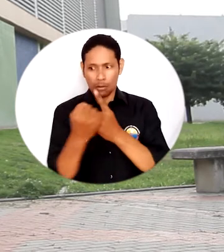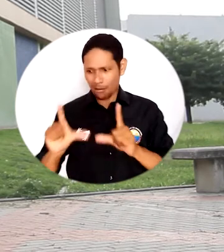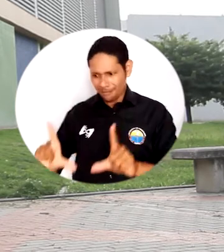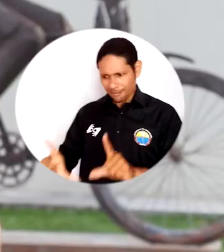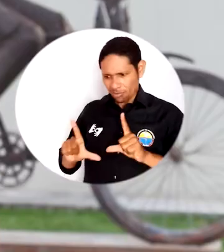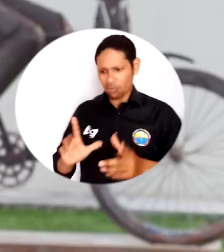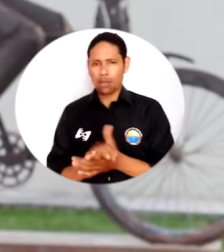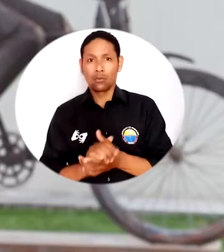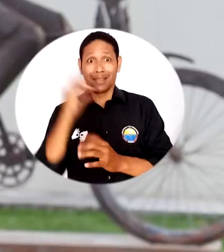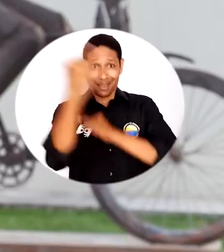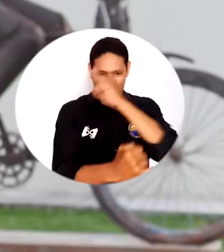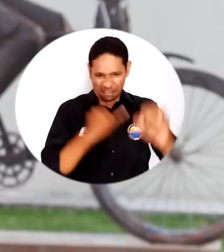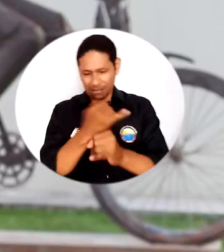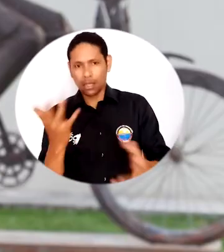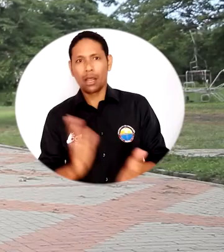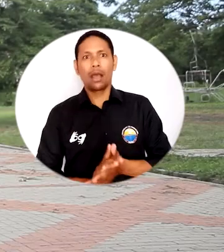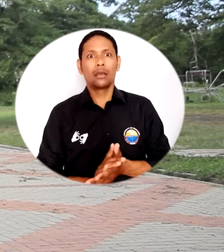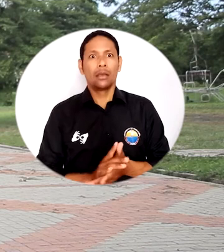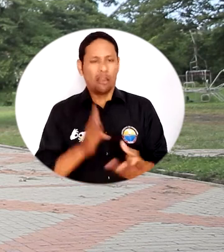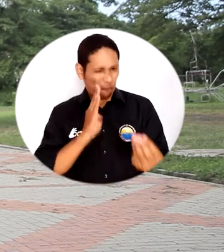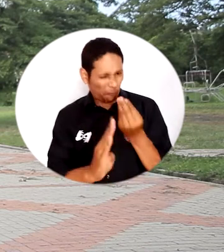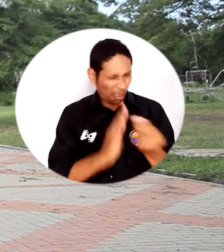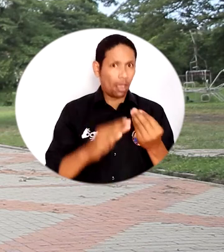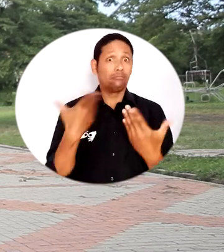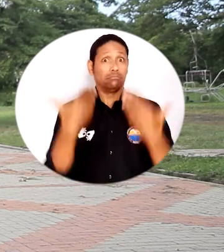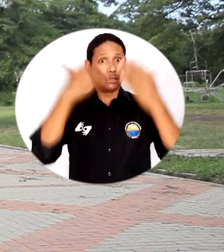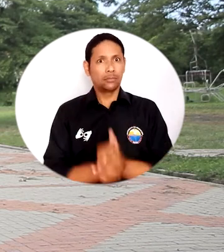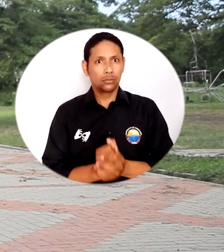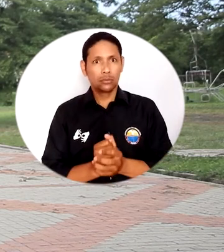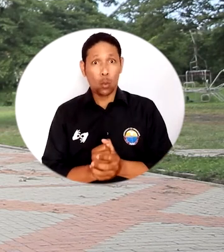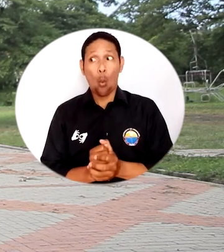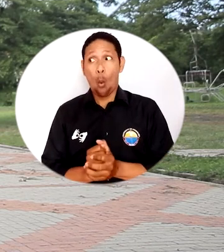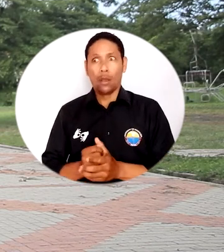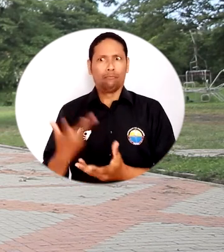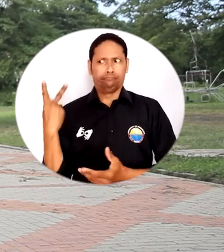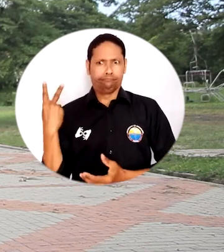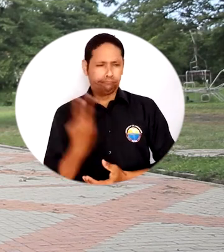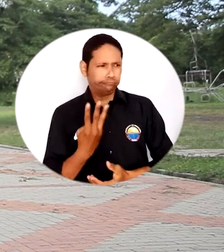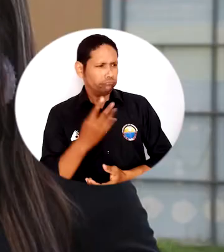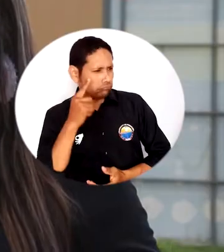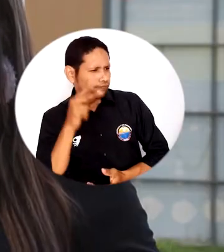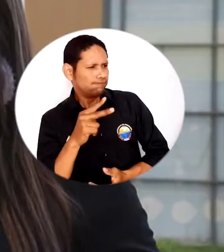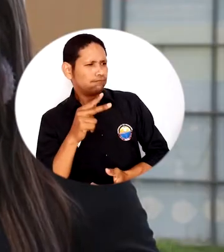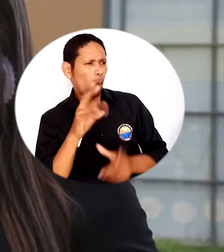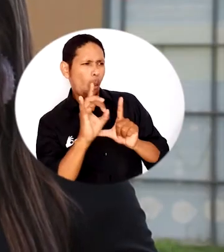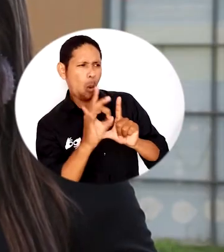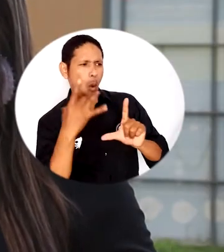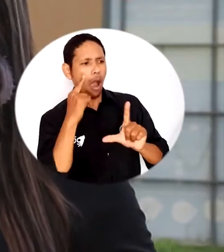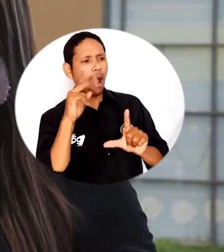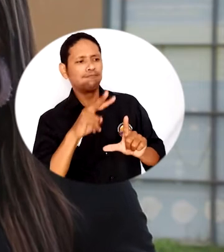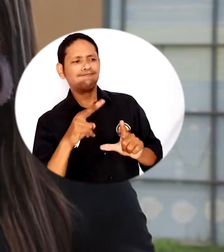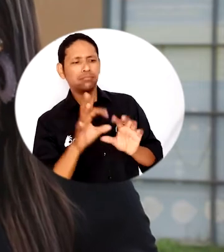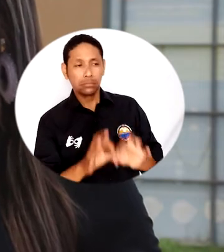internacionalización, bienestar, entre otros. El equipo universitario afrontó con interés y gran compromiso los tres días de